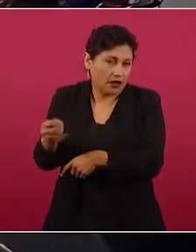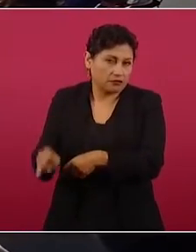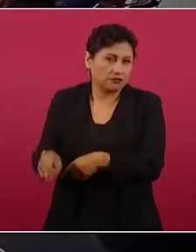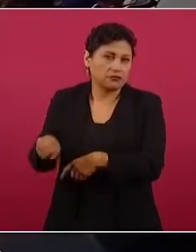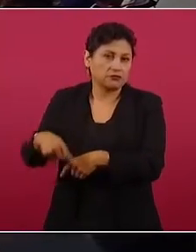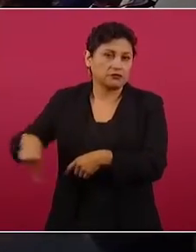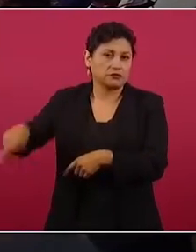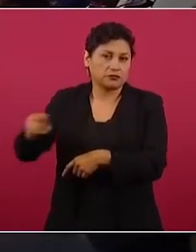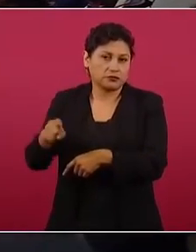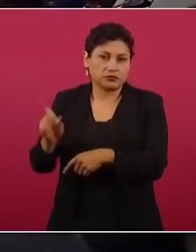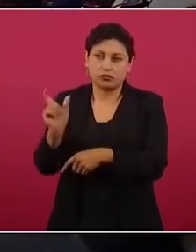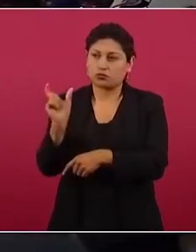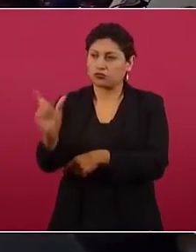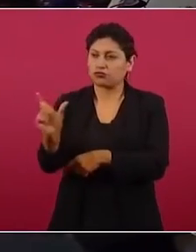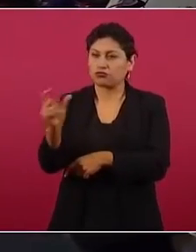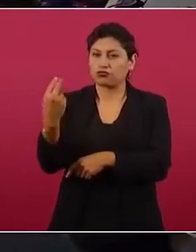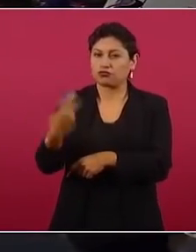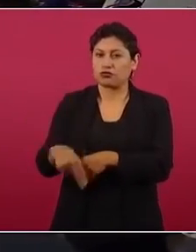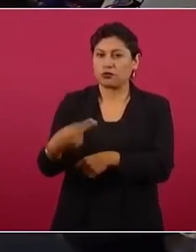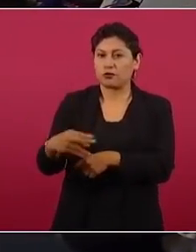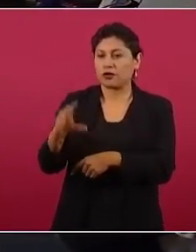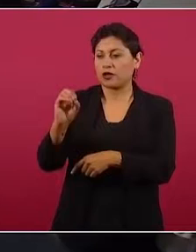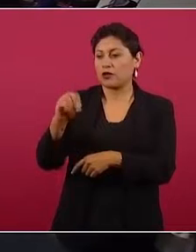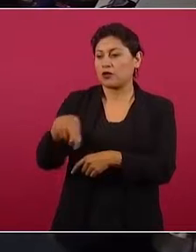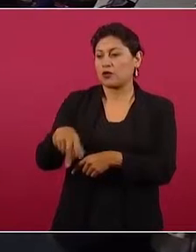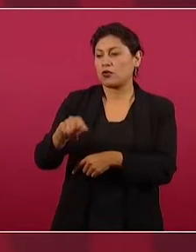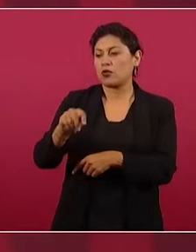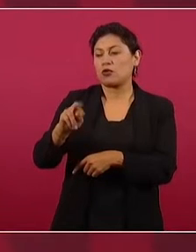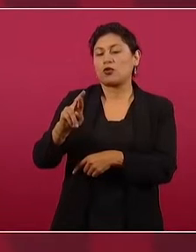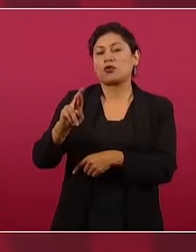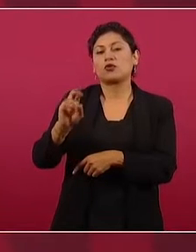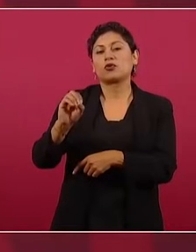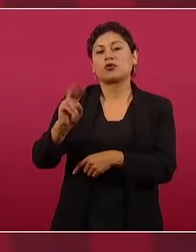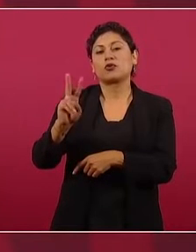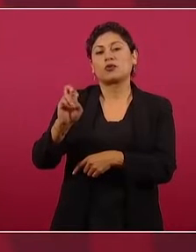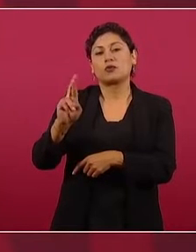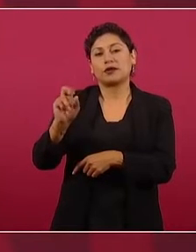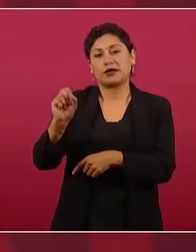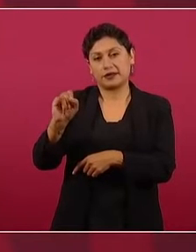controversia entre poderes,